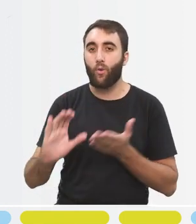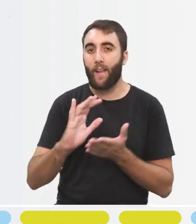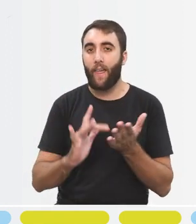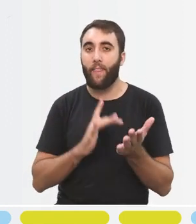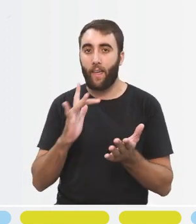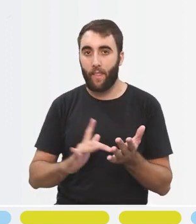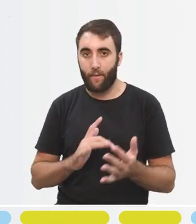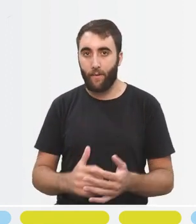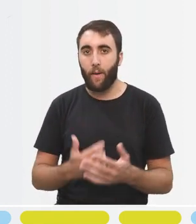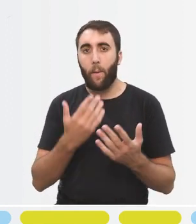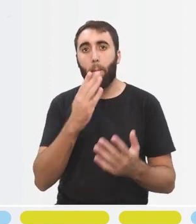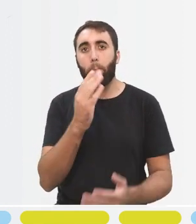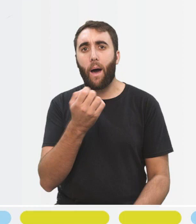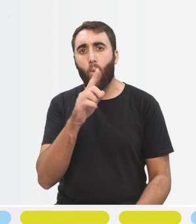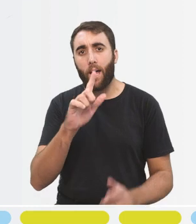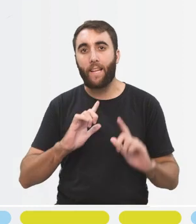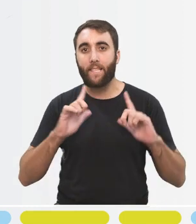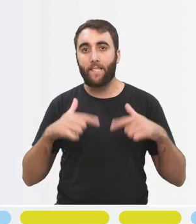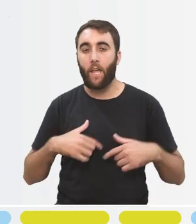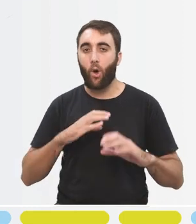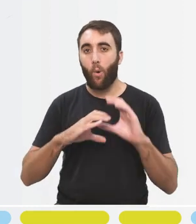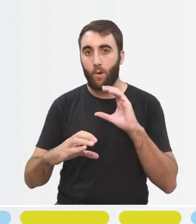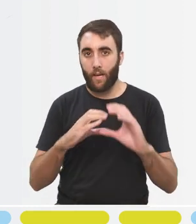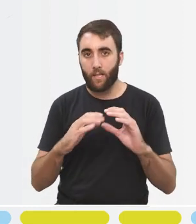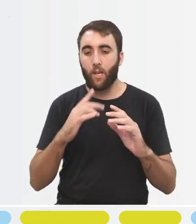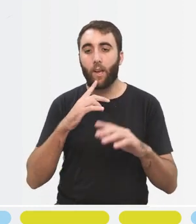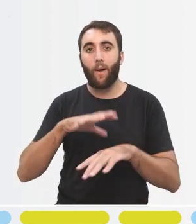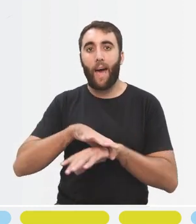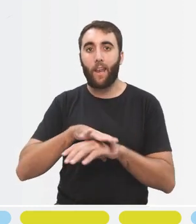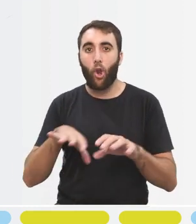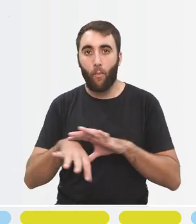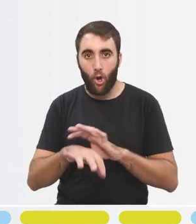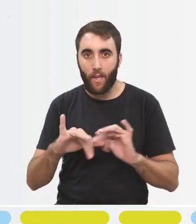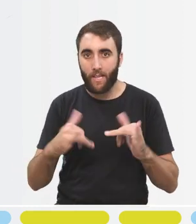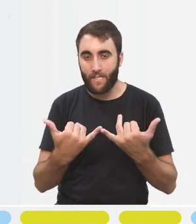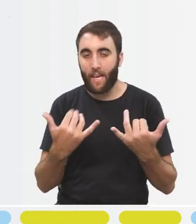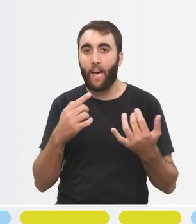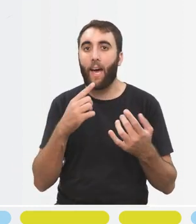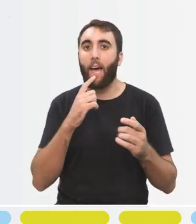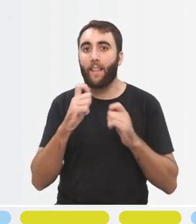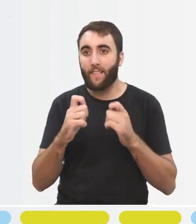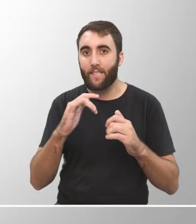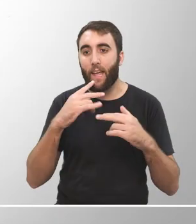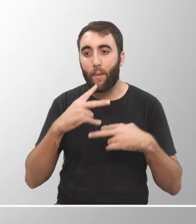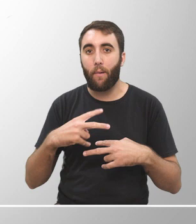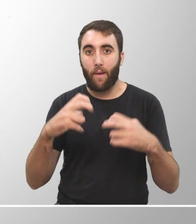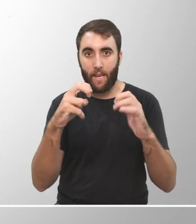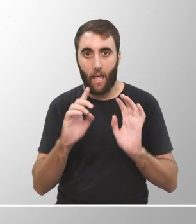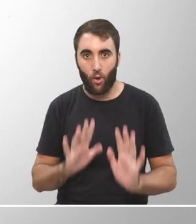digital. Paula Sibilia es licenciada en Comunicación y Antropología, ensayista e investigadora.